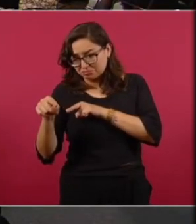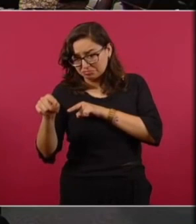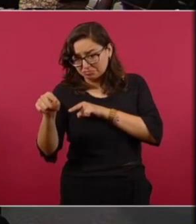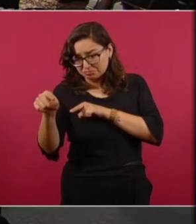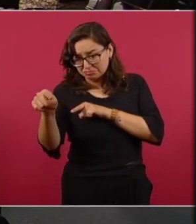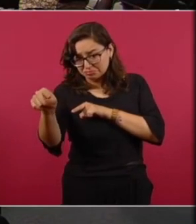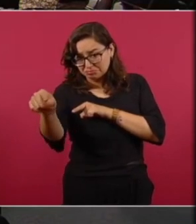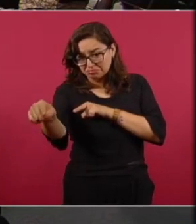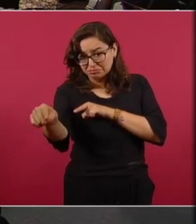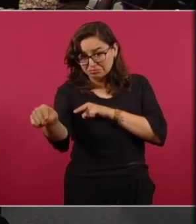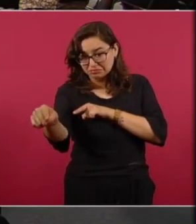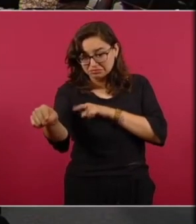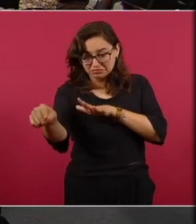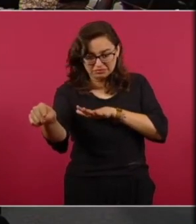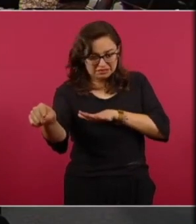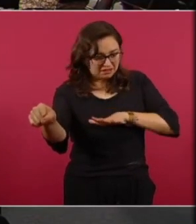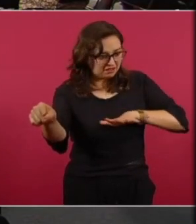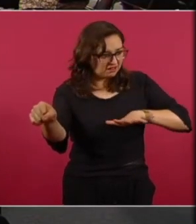aquí son dos mil